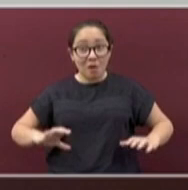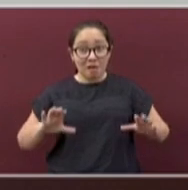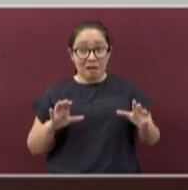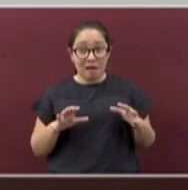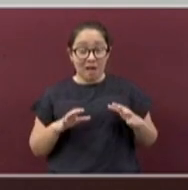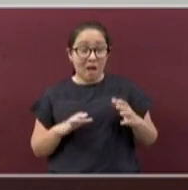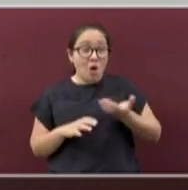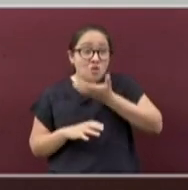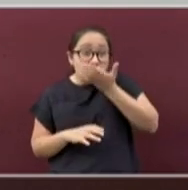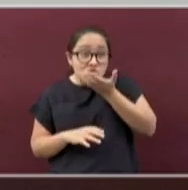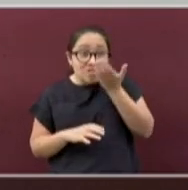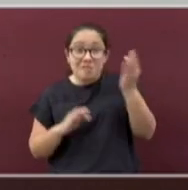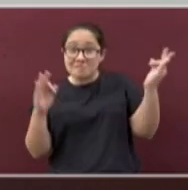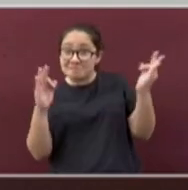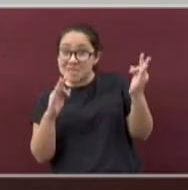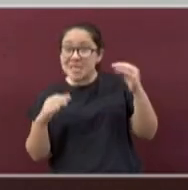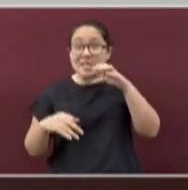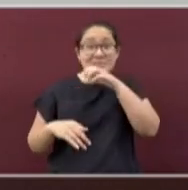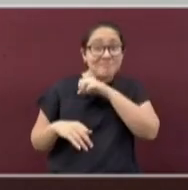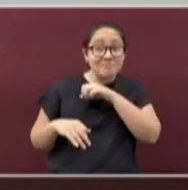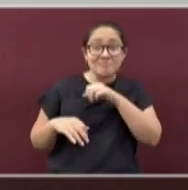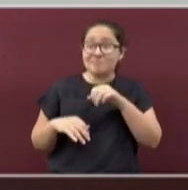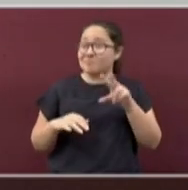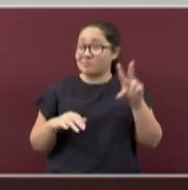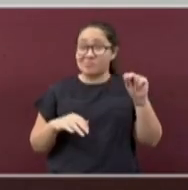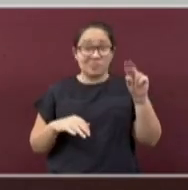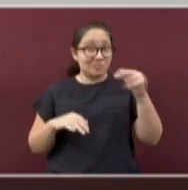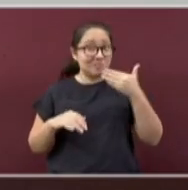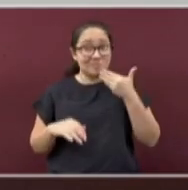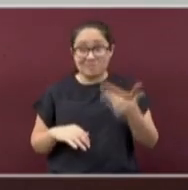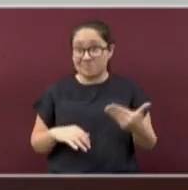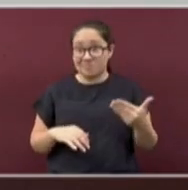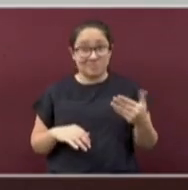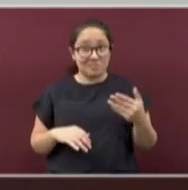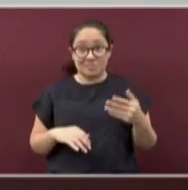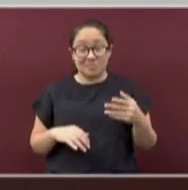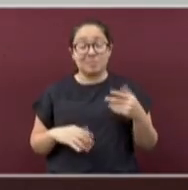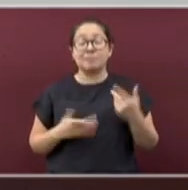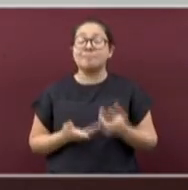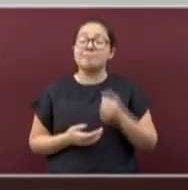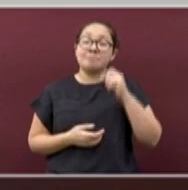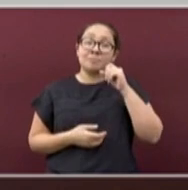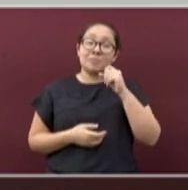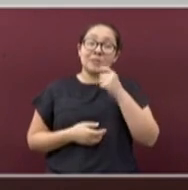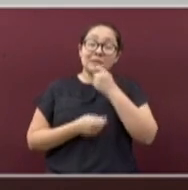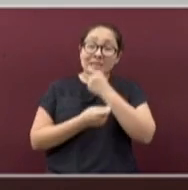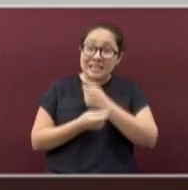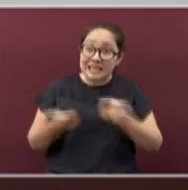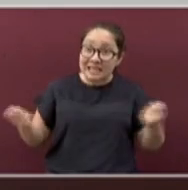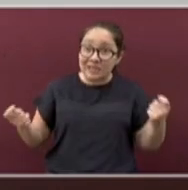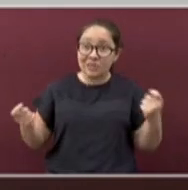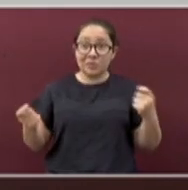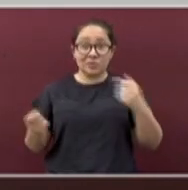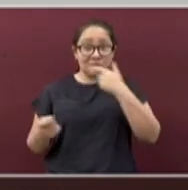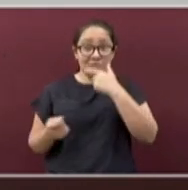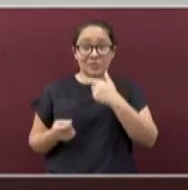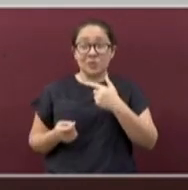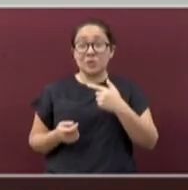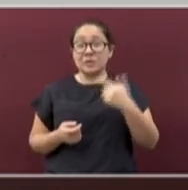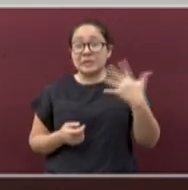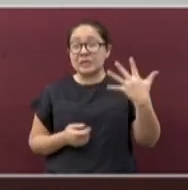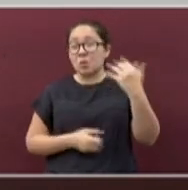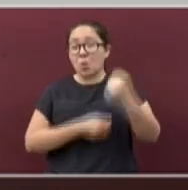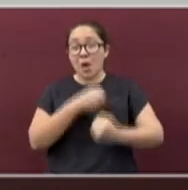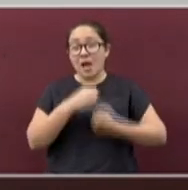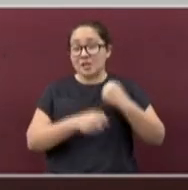cambios a la temperatura está alterada. Las y los menores de cinco años, ya